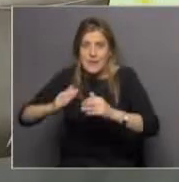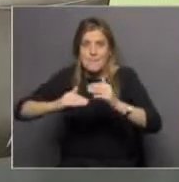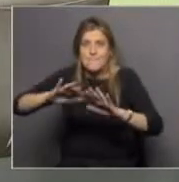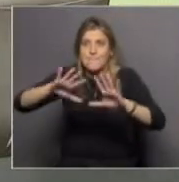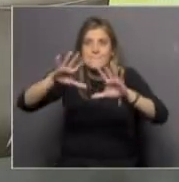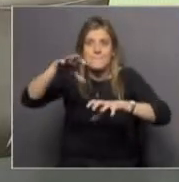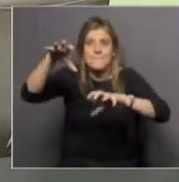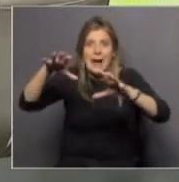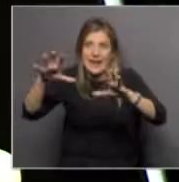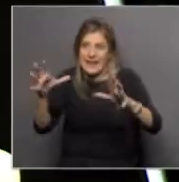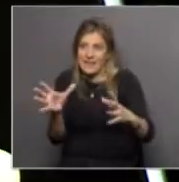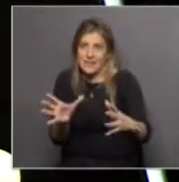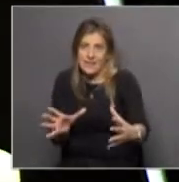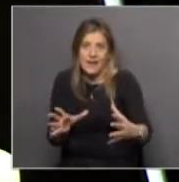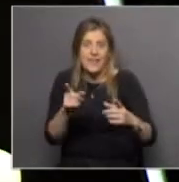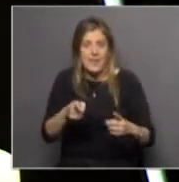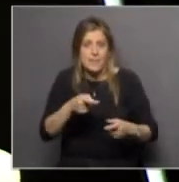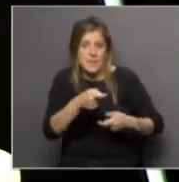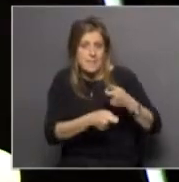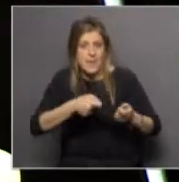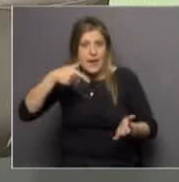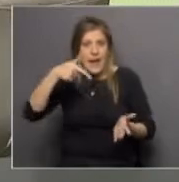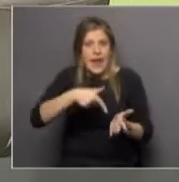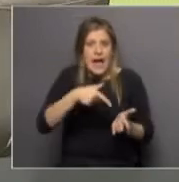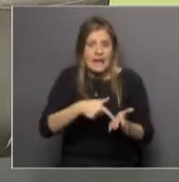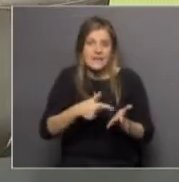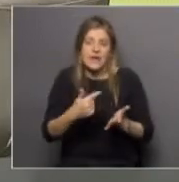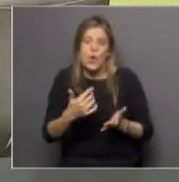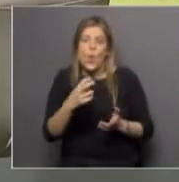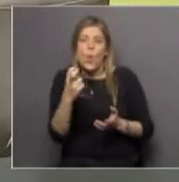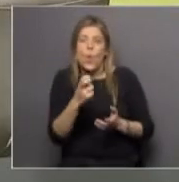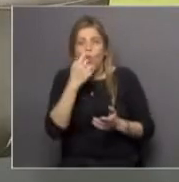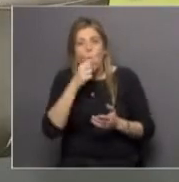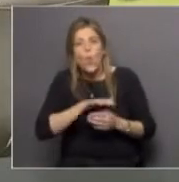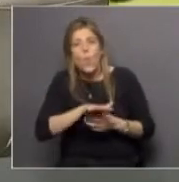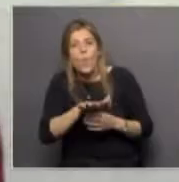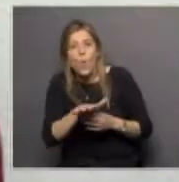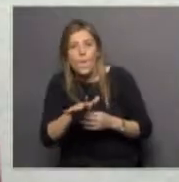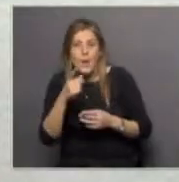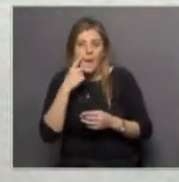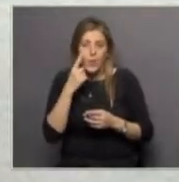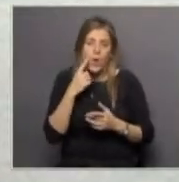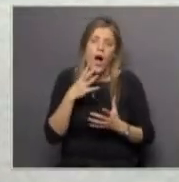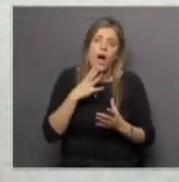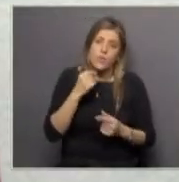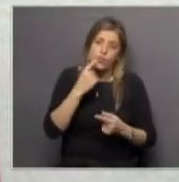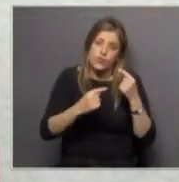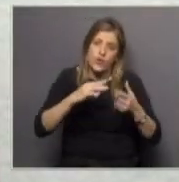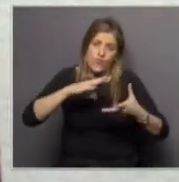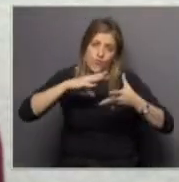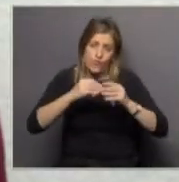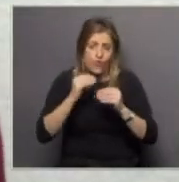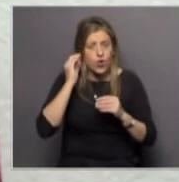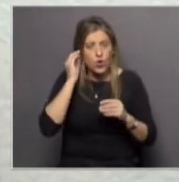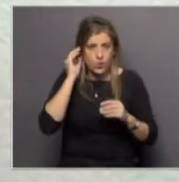utilizando como veíamos humo láser y demás Exactamente Catalda nos contaba que también que hay varias aplicaciones que otras